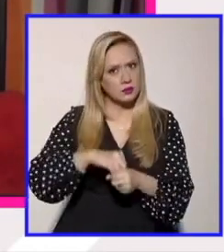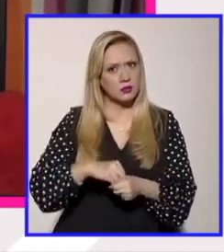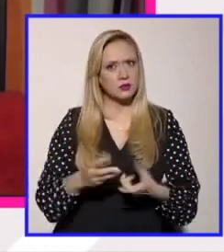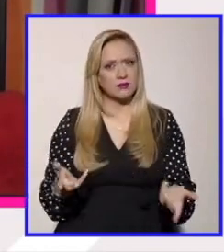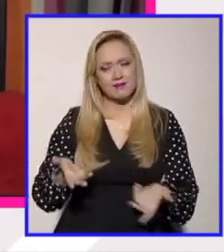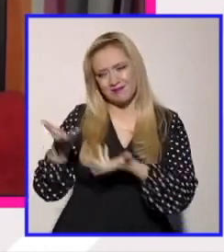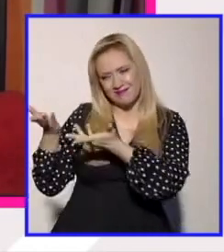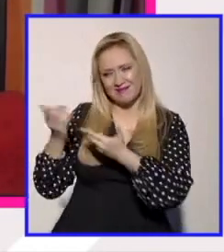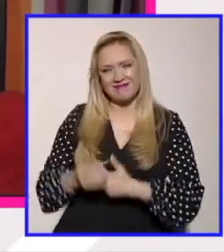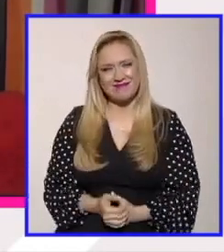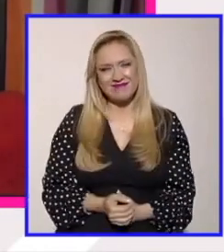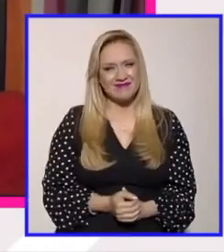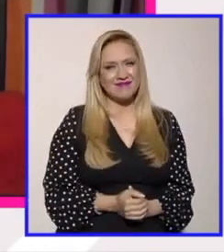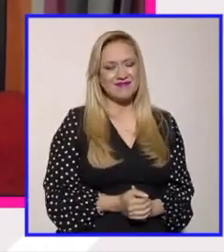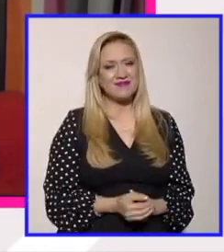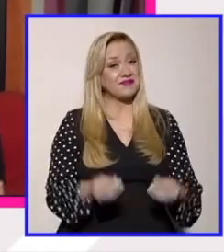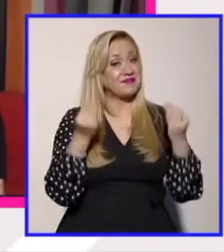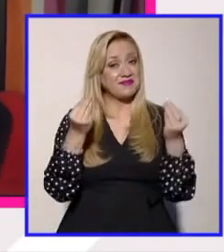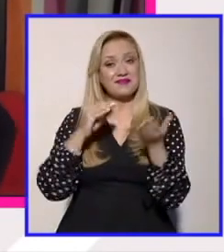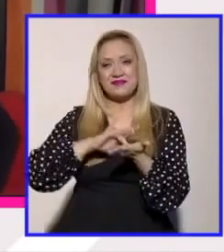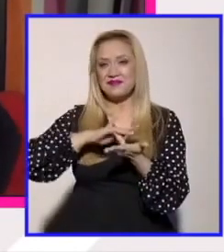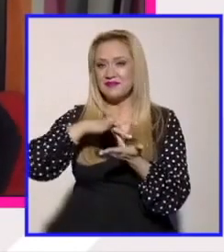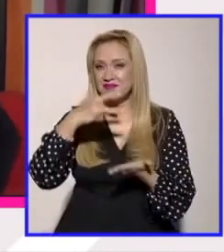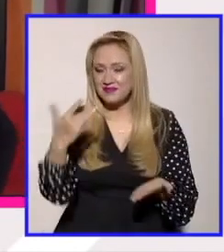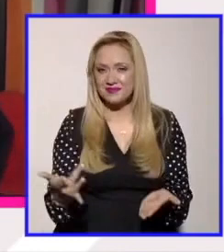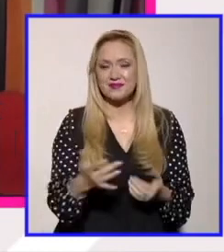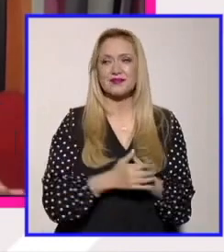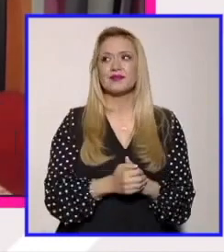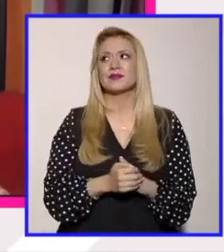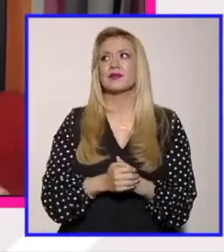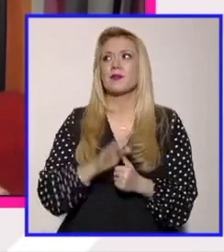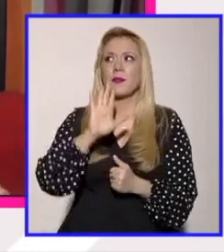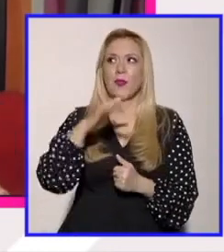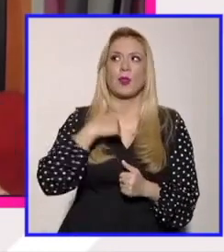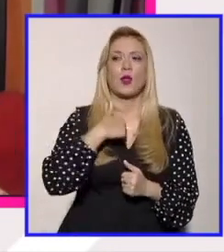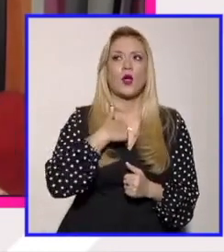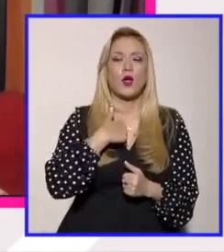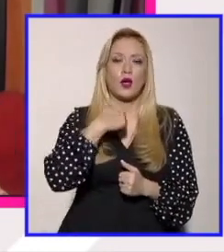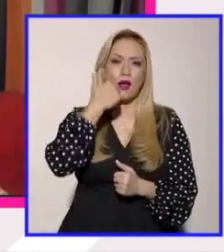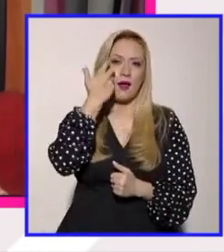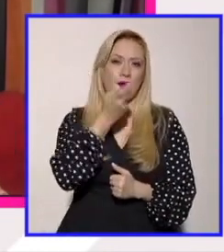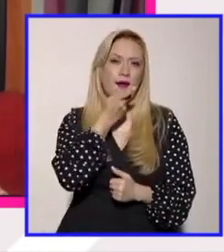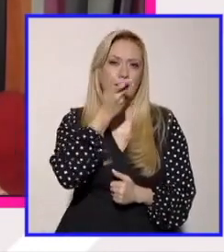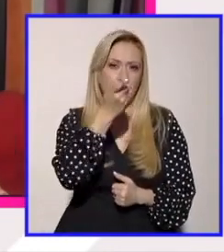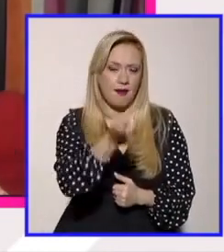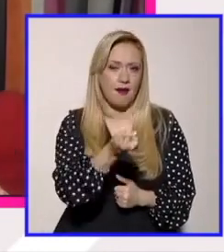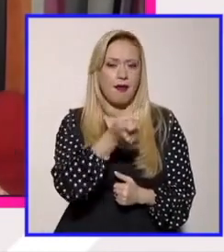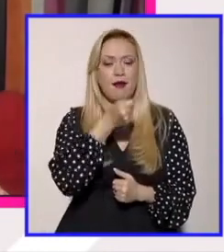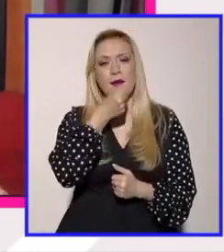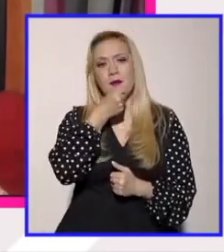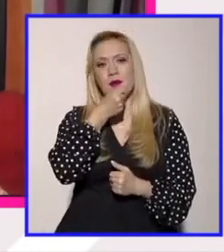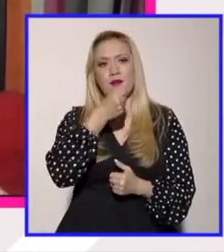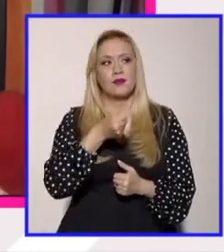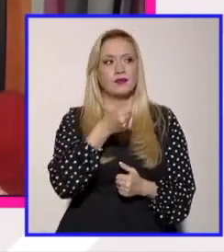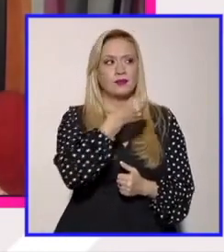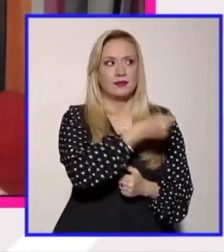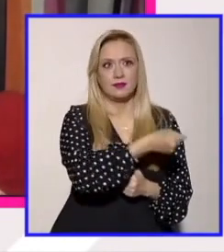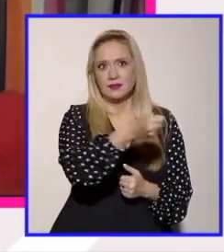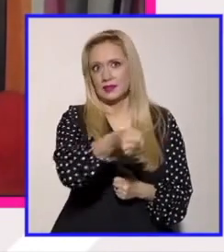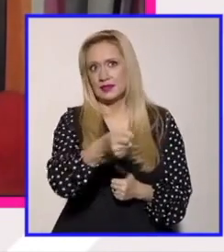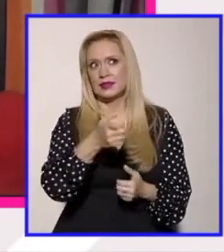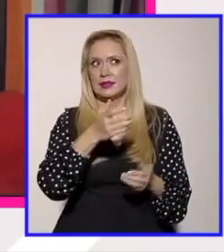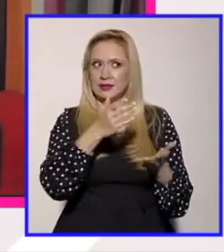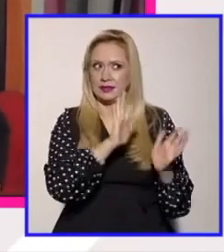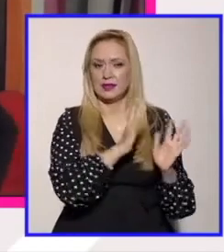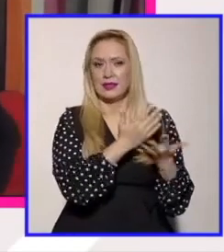Adelante, Jimena. Muchas gracias, Gera. Pues mira, yo me gustaría dejar sobre todo el micrófono a Shibón y a Ofelia, pues